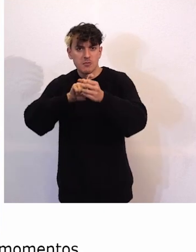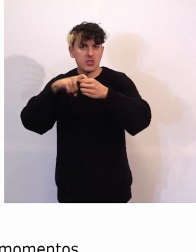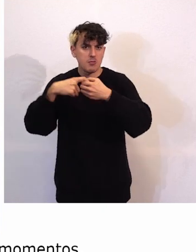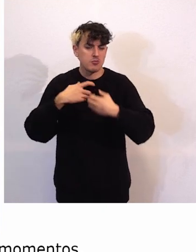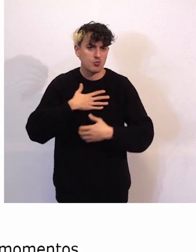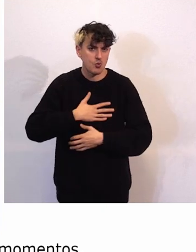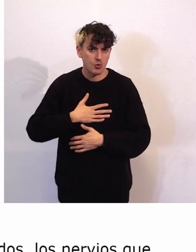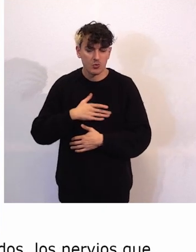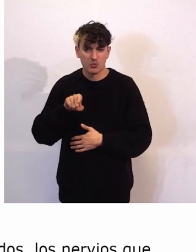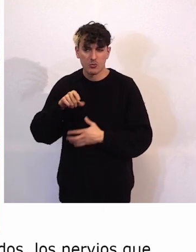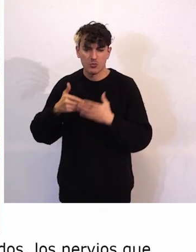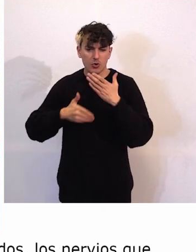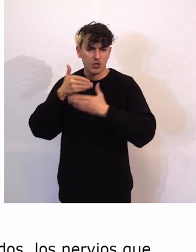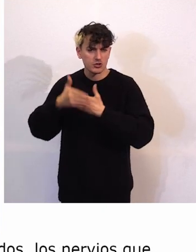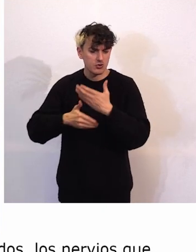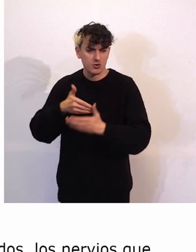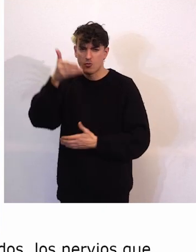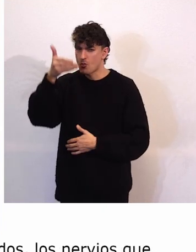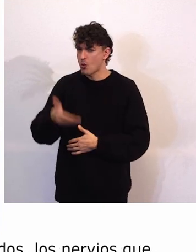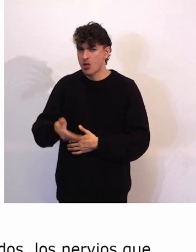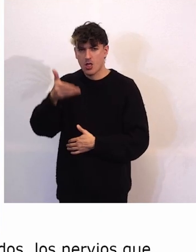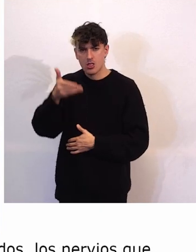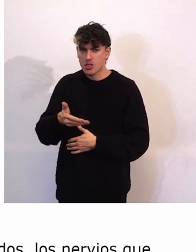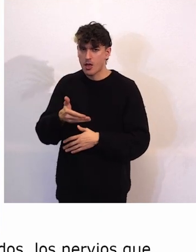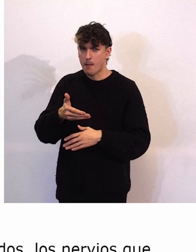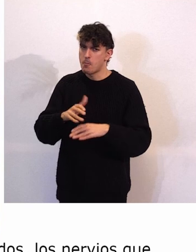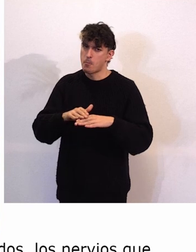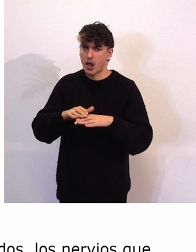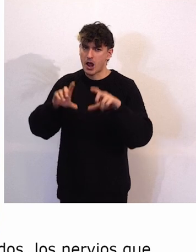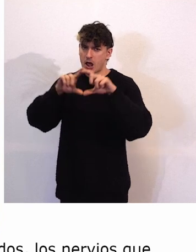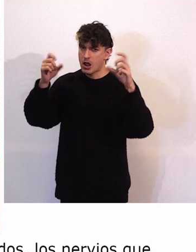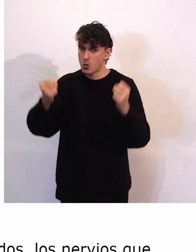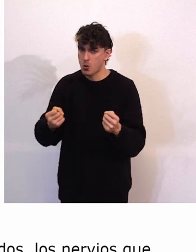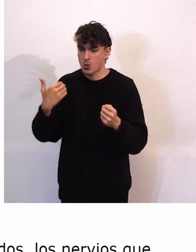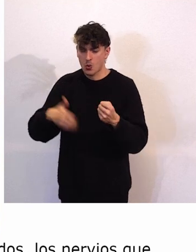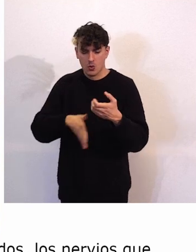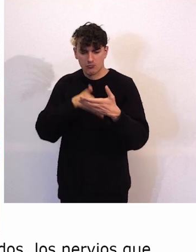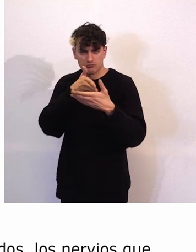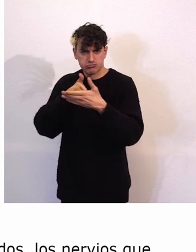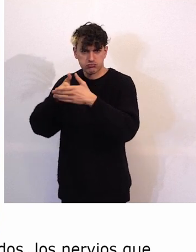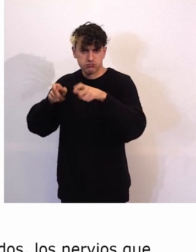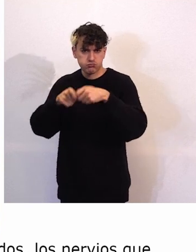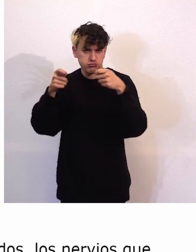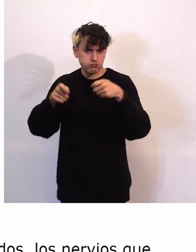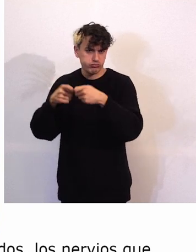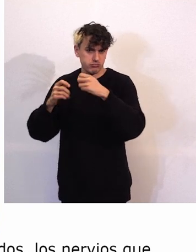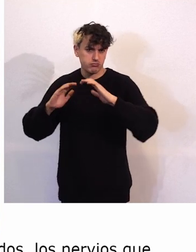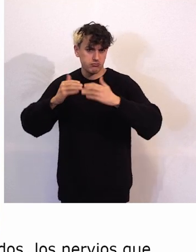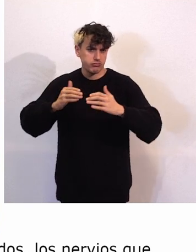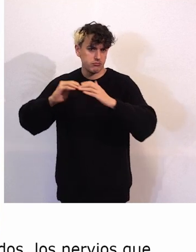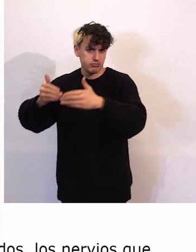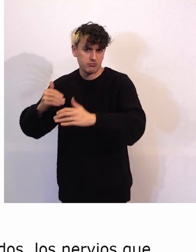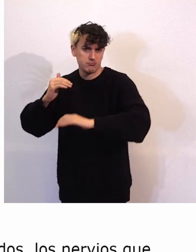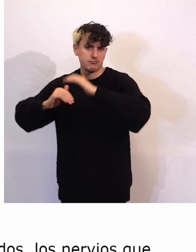Fue un proceso muy importante para Paco Alba. Se superaron muchos obstáculos y en ese momento la realidad de la mayoría de las